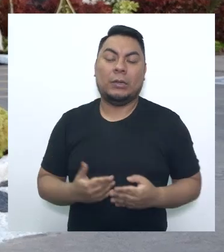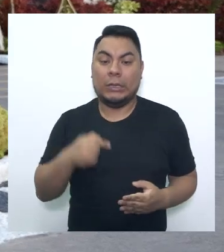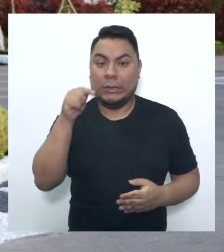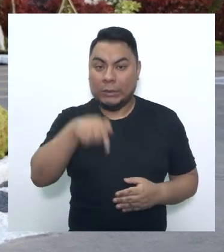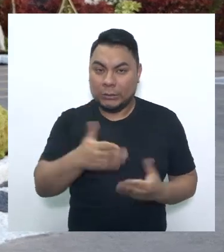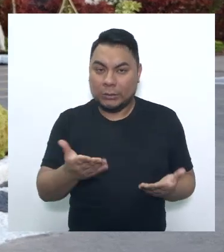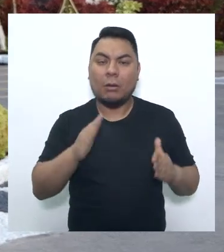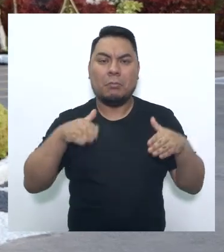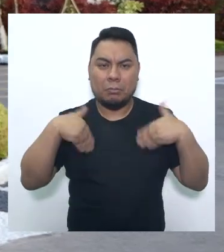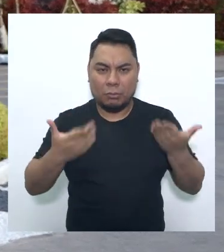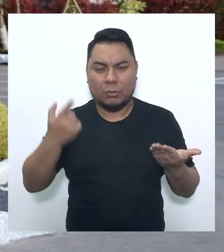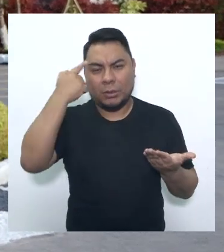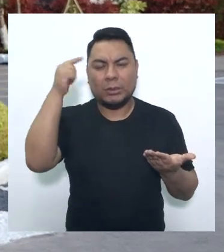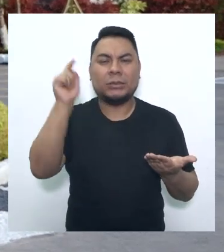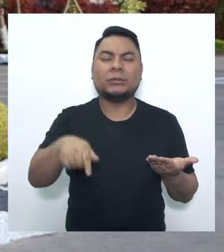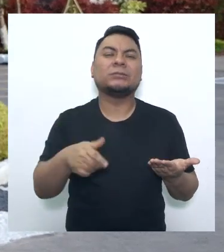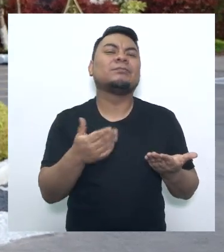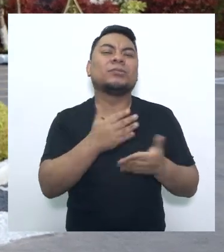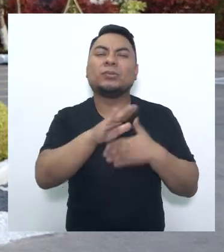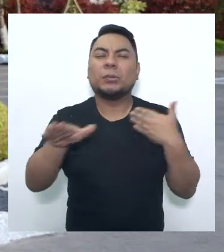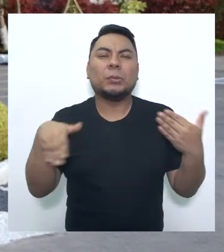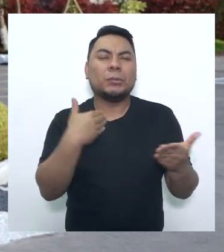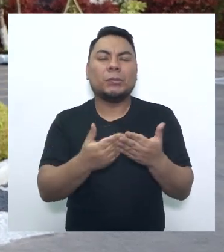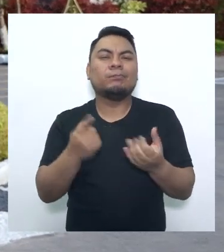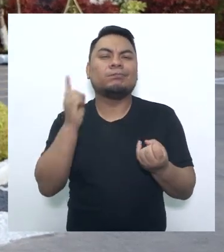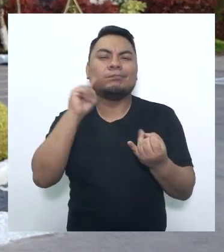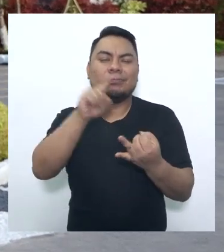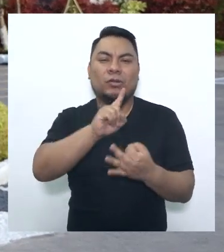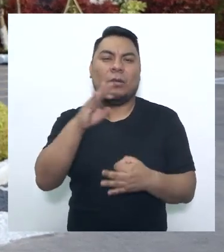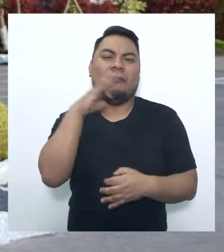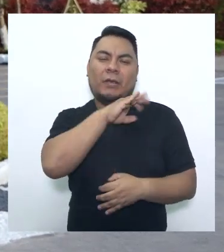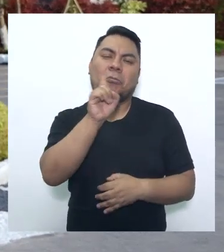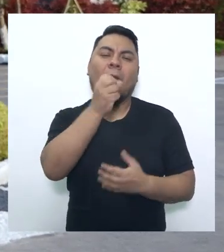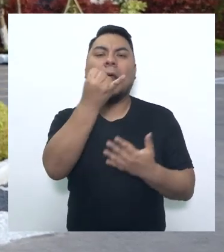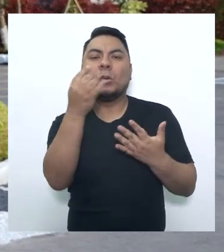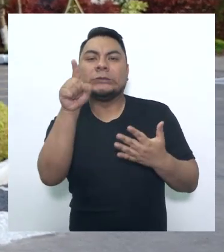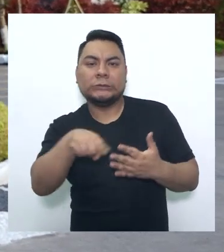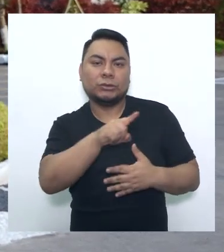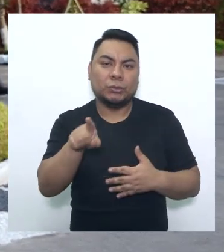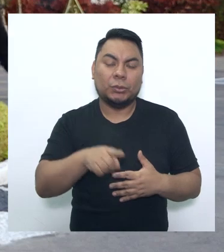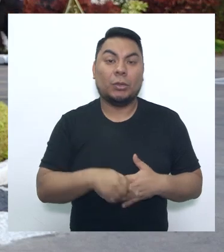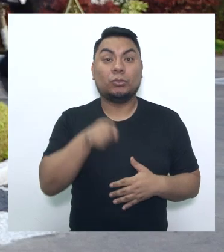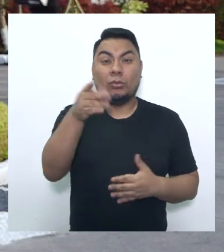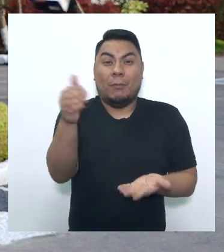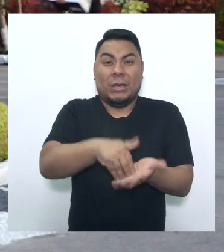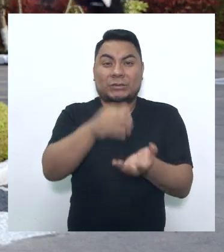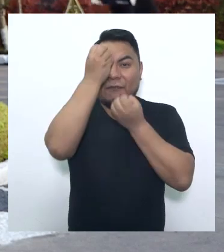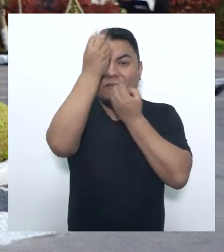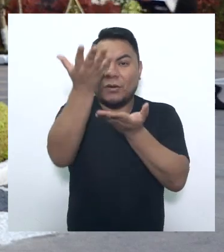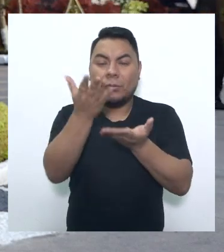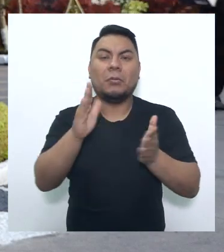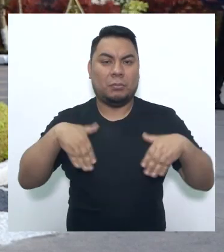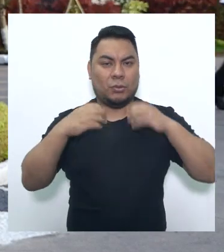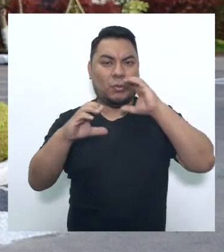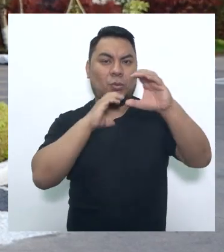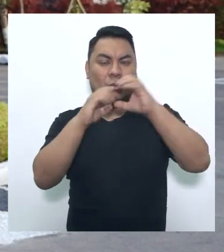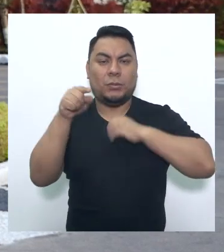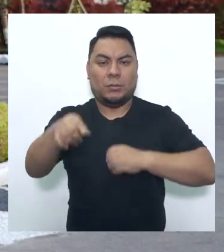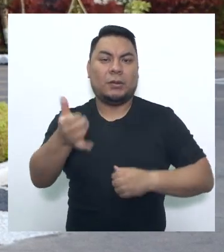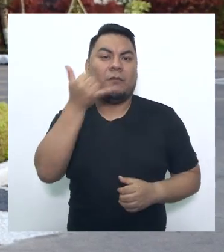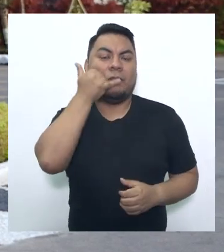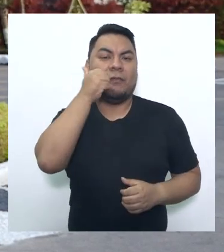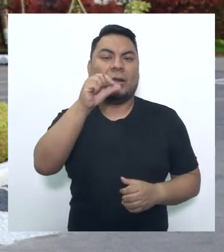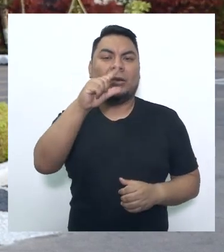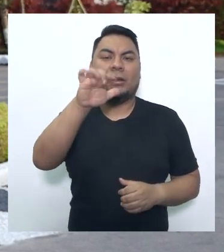este hecho podría configurar cualquier otro delito, pero no el de estafa. Si deseas mayor información, puedes comunicarte al